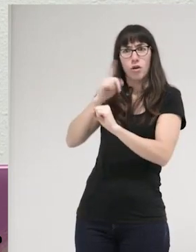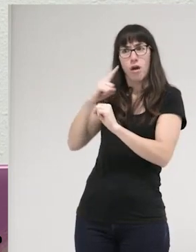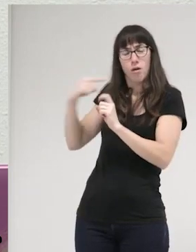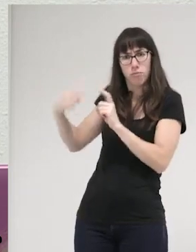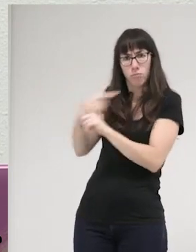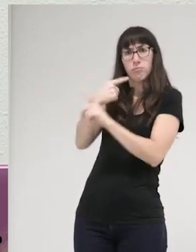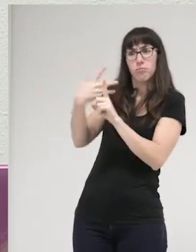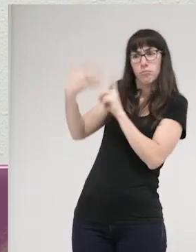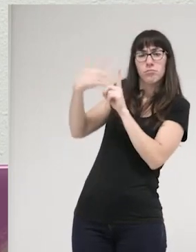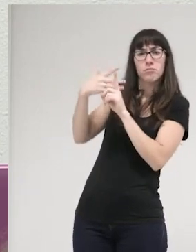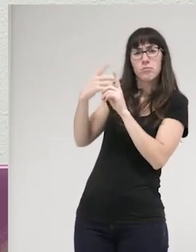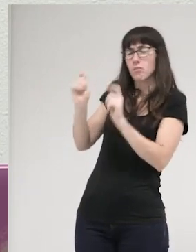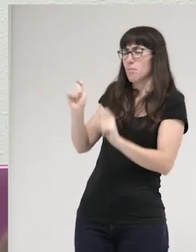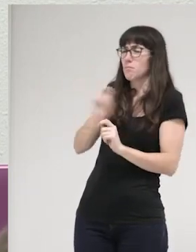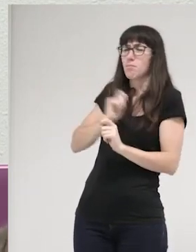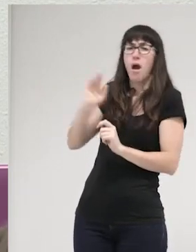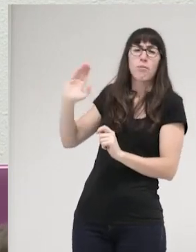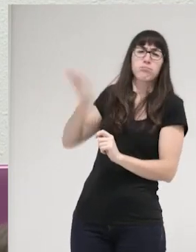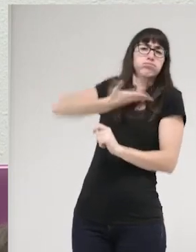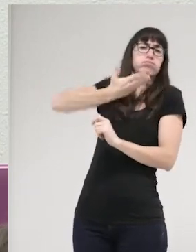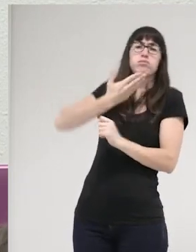es mucho más dañina y por tanto